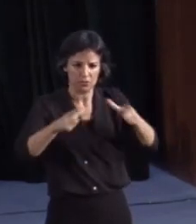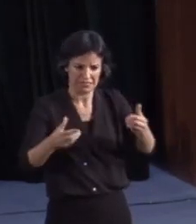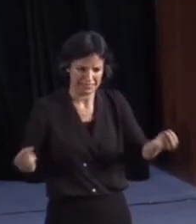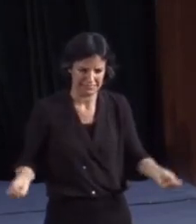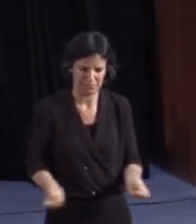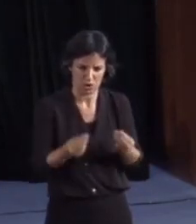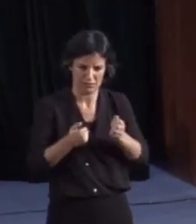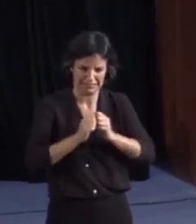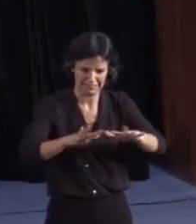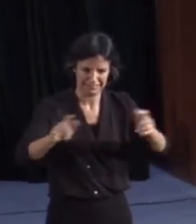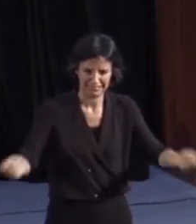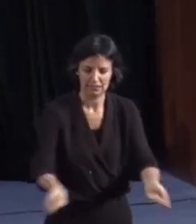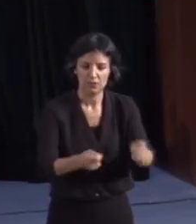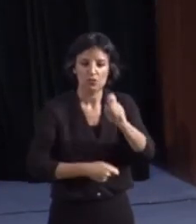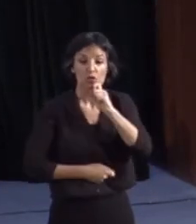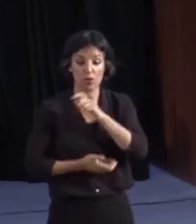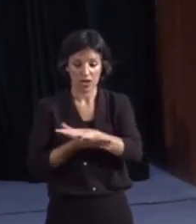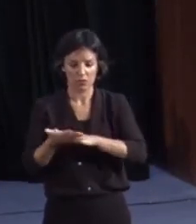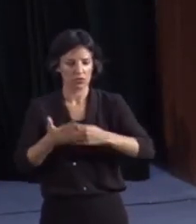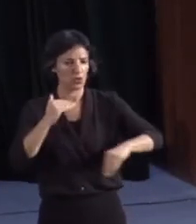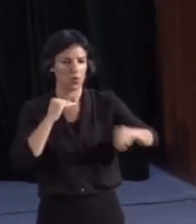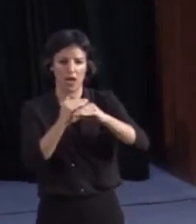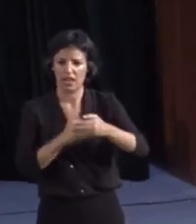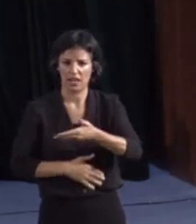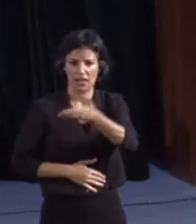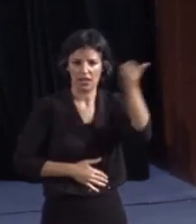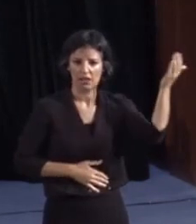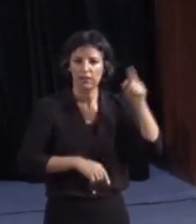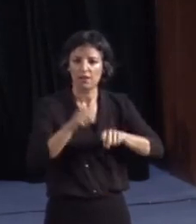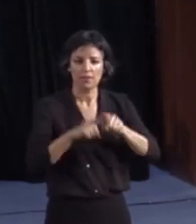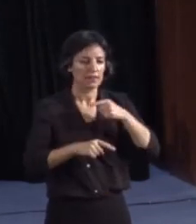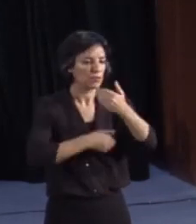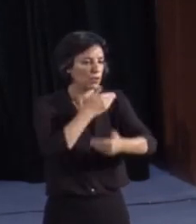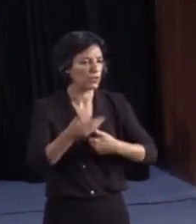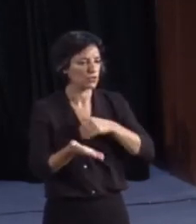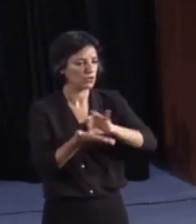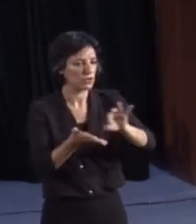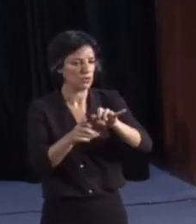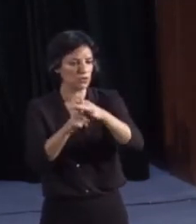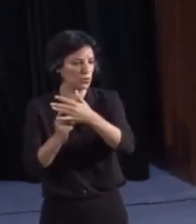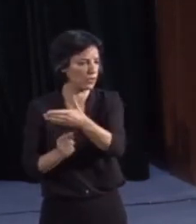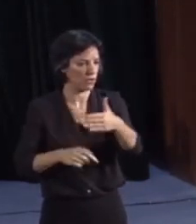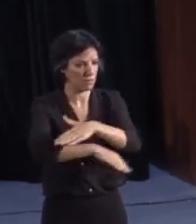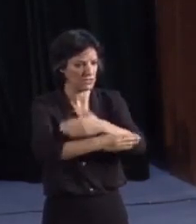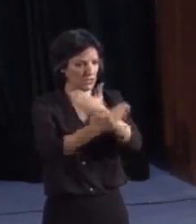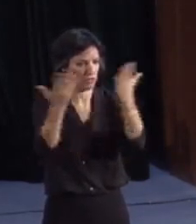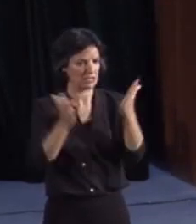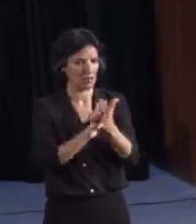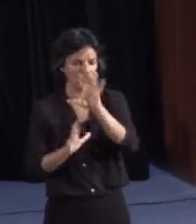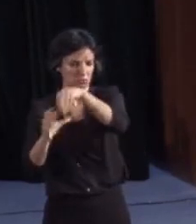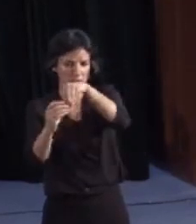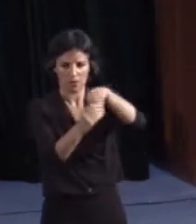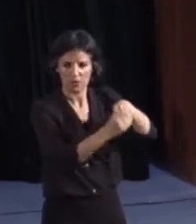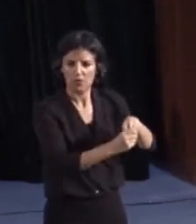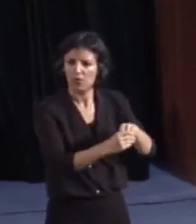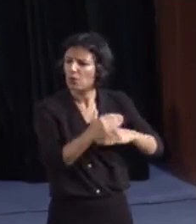fomento mediante su equiparación y reconocimiento en los distintos procesos, servicios y escenarios de las Administraciones, en las mismas condiciones